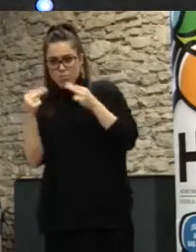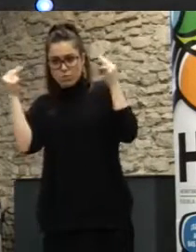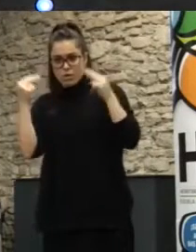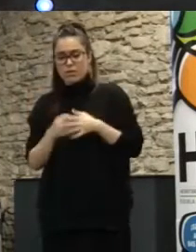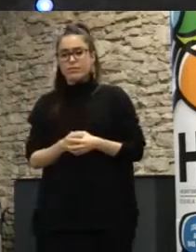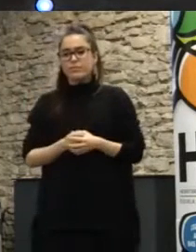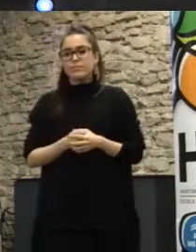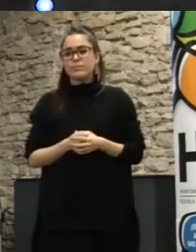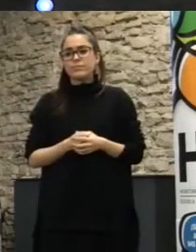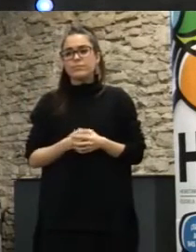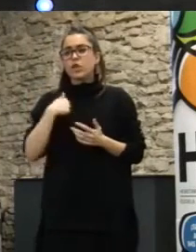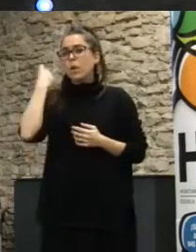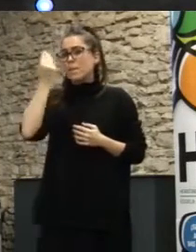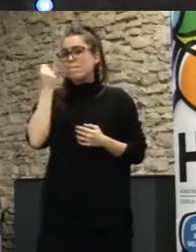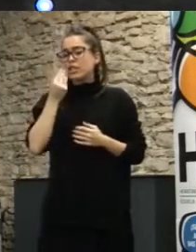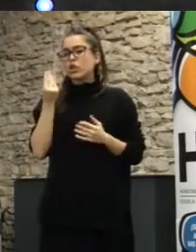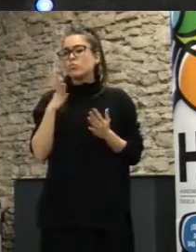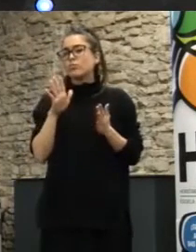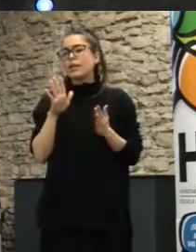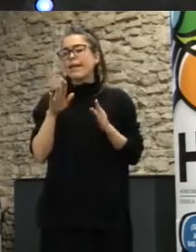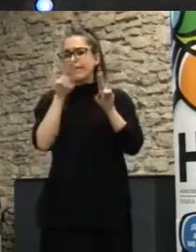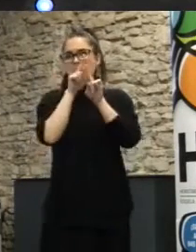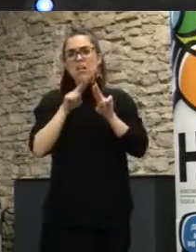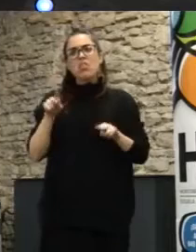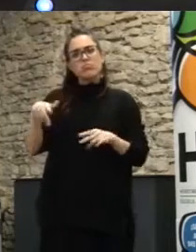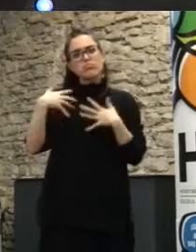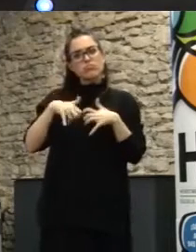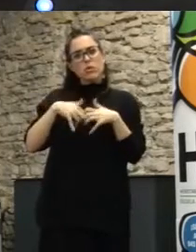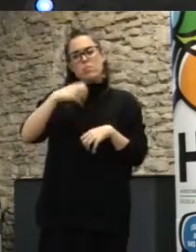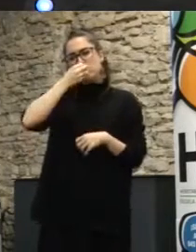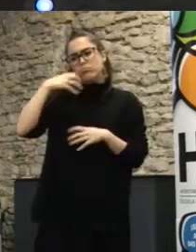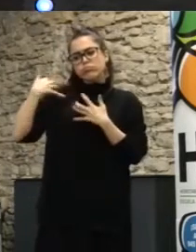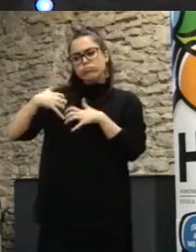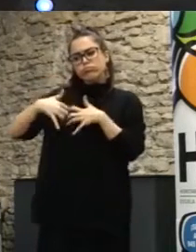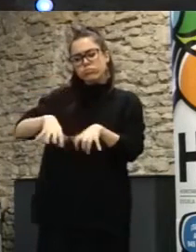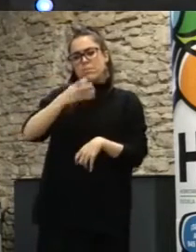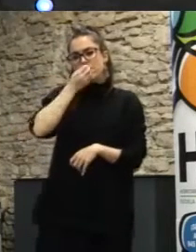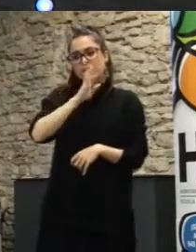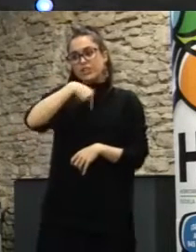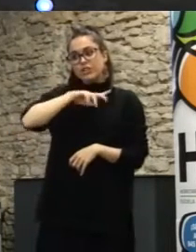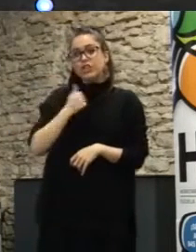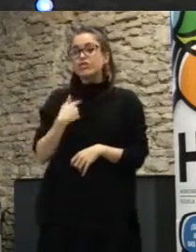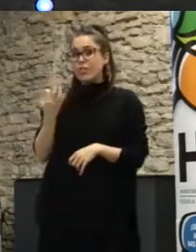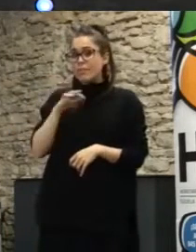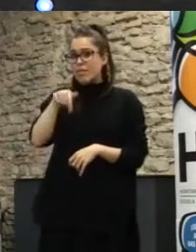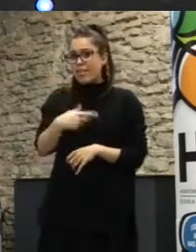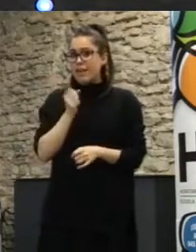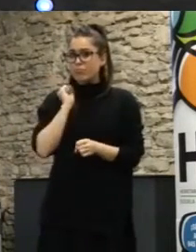que, bueno, a nivel internacional, desde luego están funcionando muy bien y yo creo que aquí es el momento de apostar por ellos.